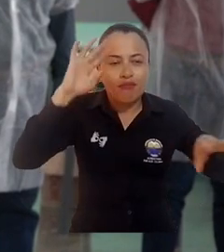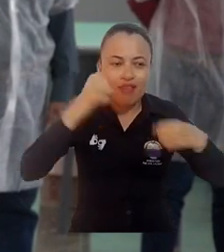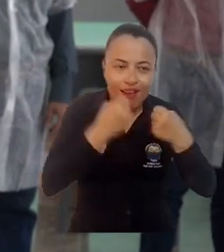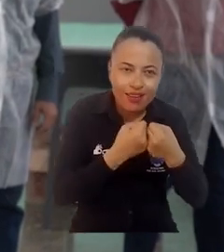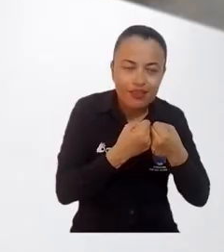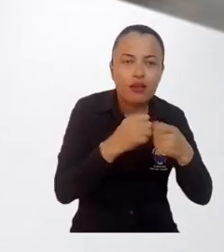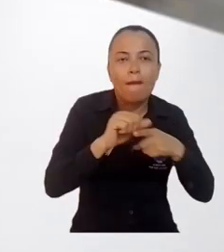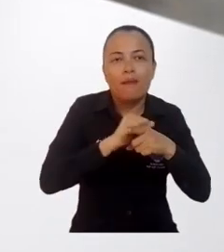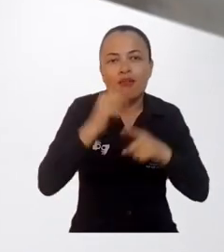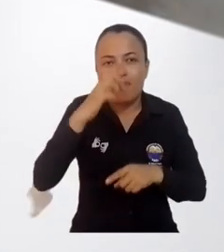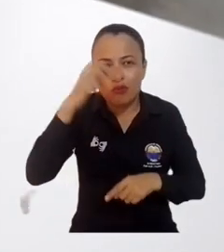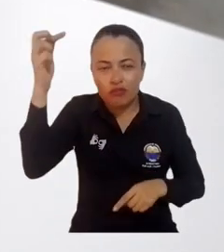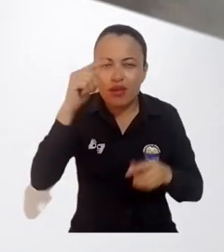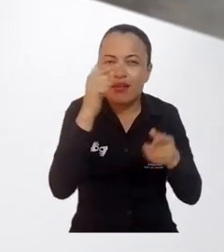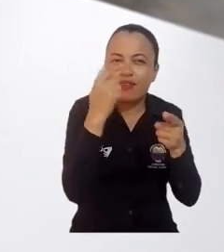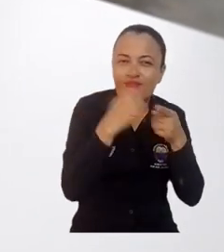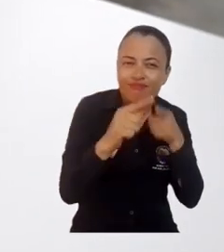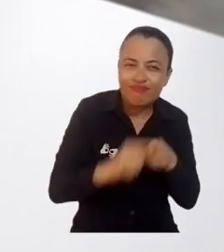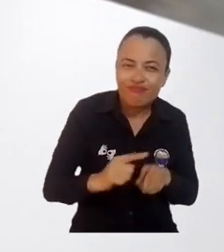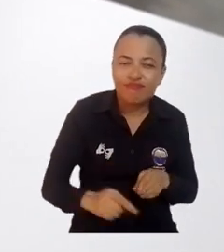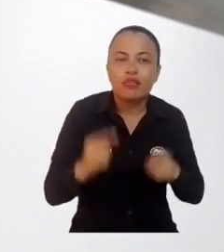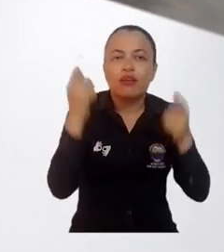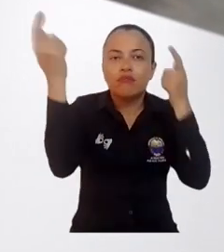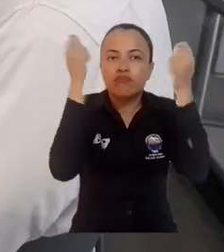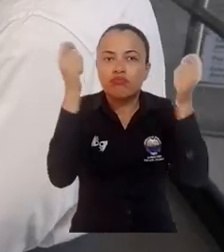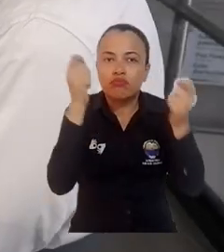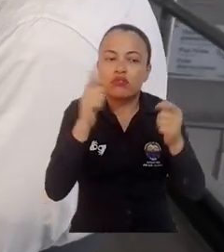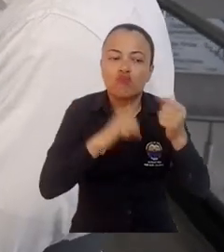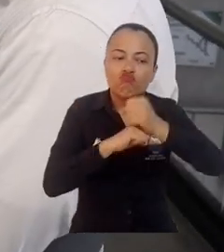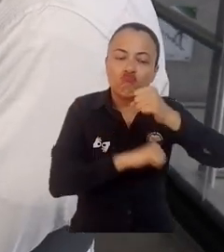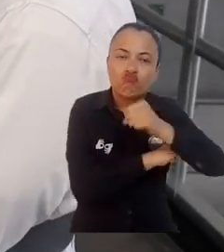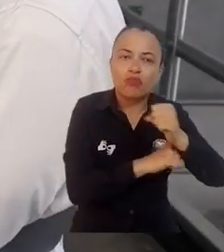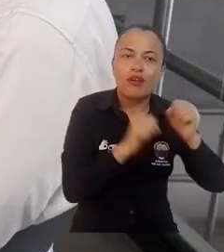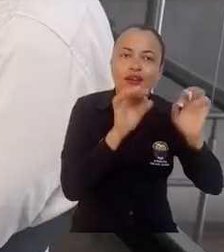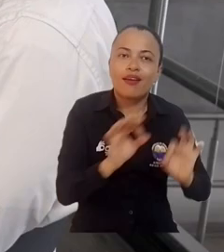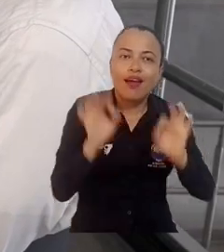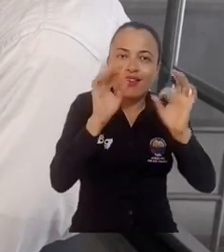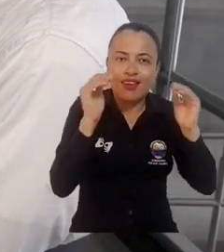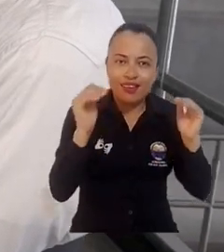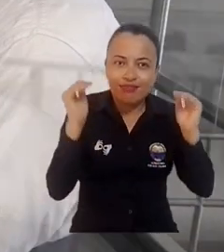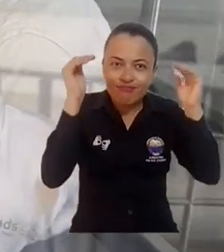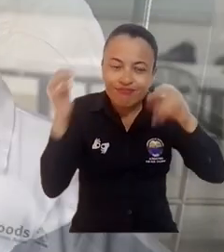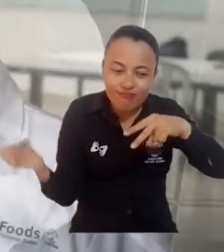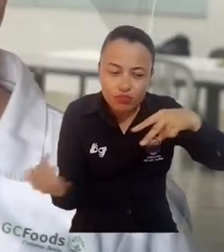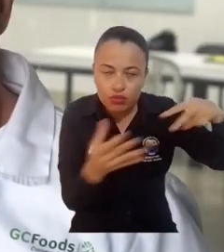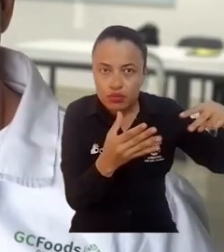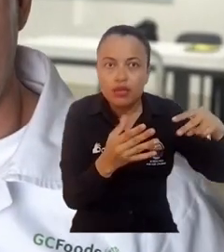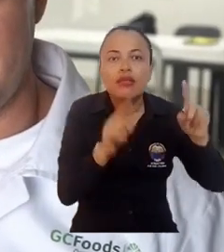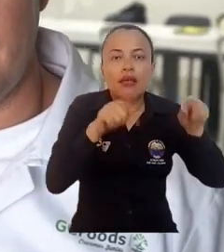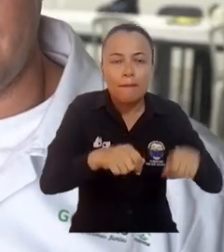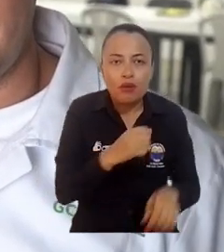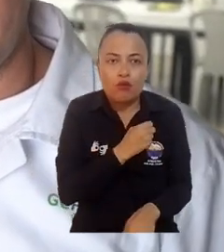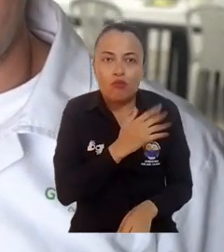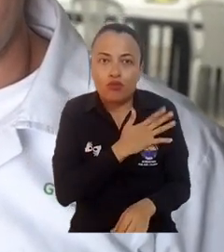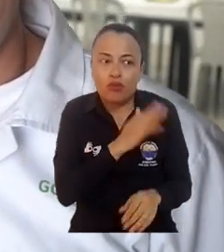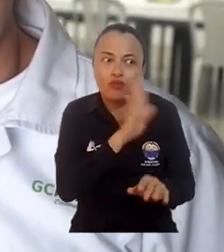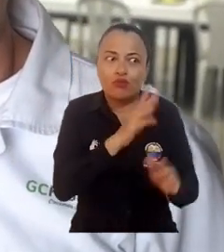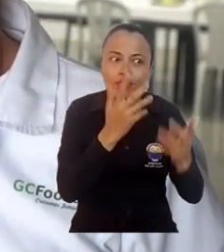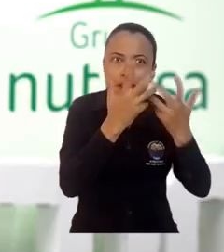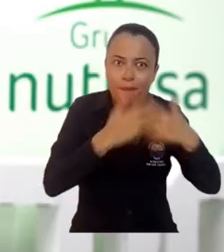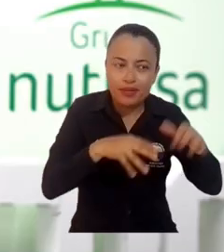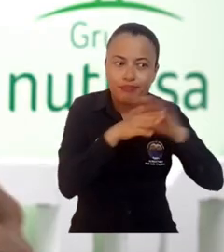otras alternativas que permitan fortalecer la calidad de la educación superior y aumentar la generación de oportunidades en las empresas.